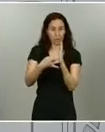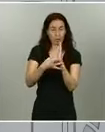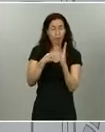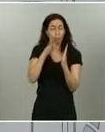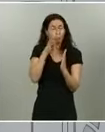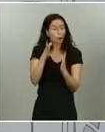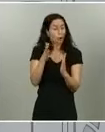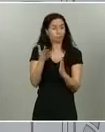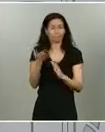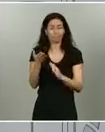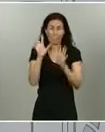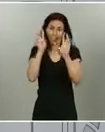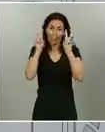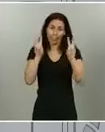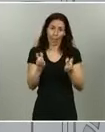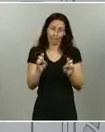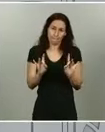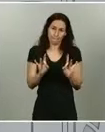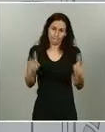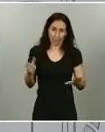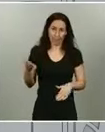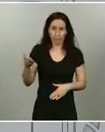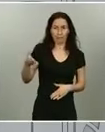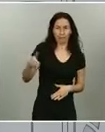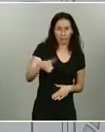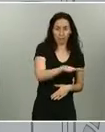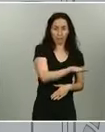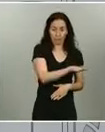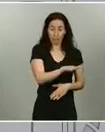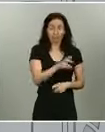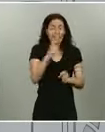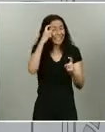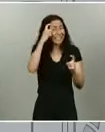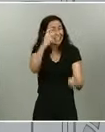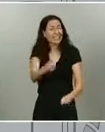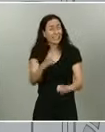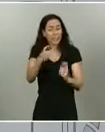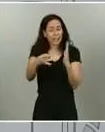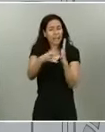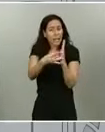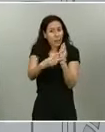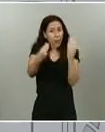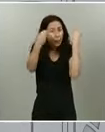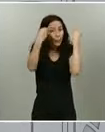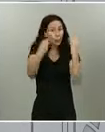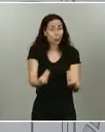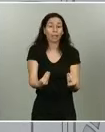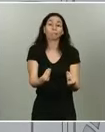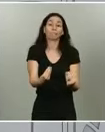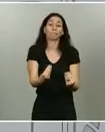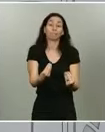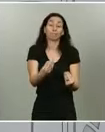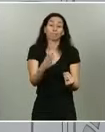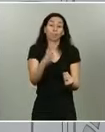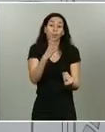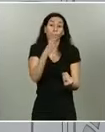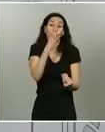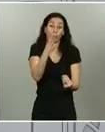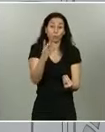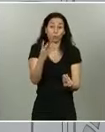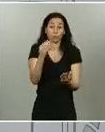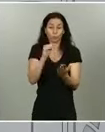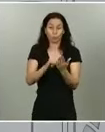tratar de mejorar esa calidad, aunque sea a costa un poco de la oportunidad, de la rapidez en dar esa información.